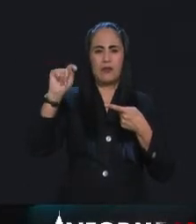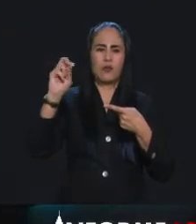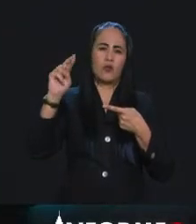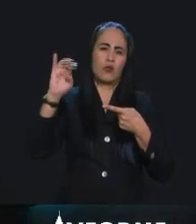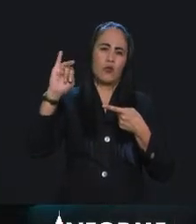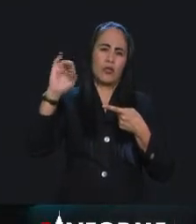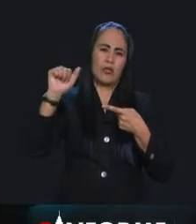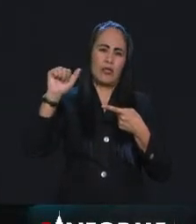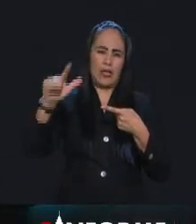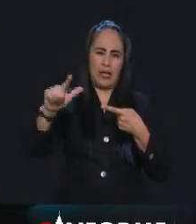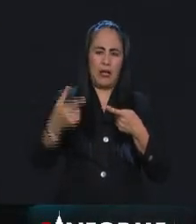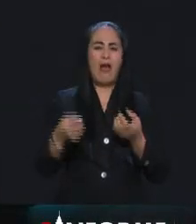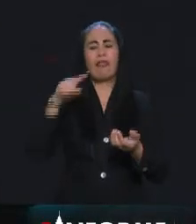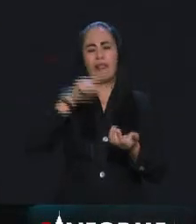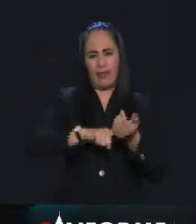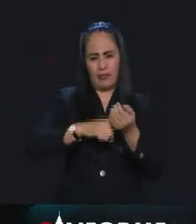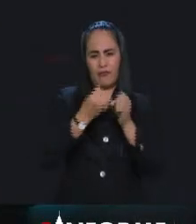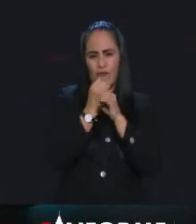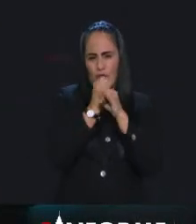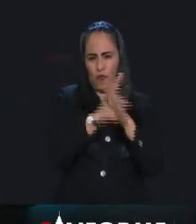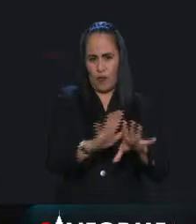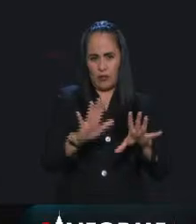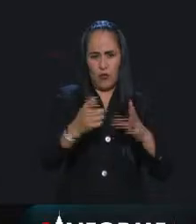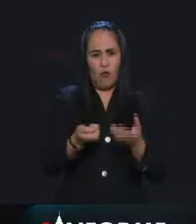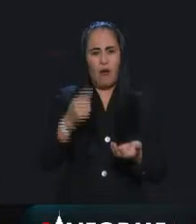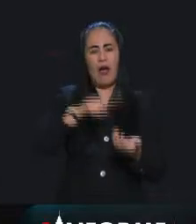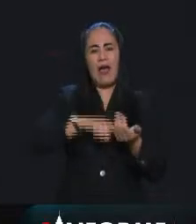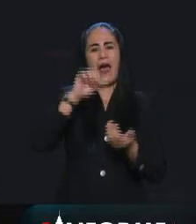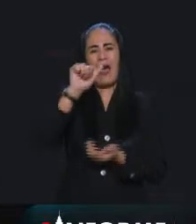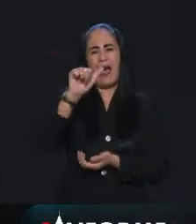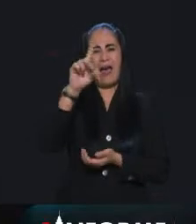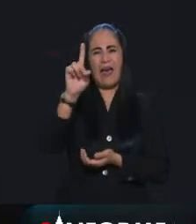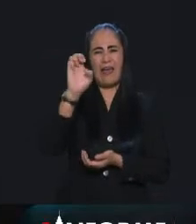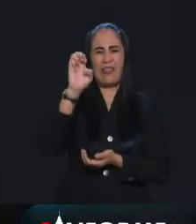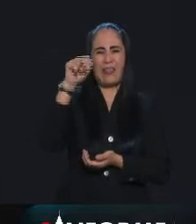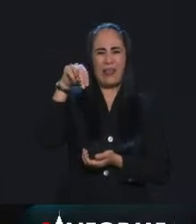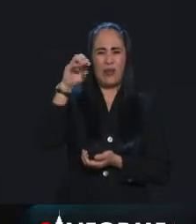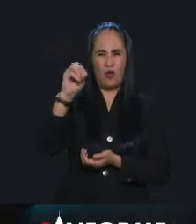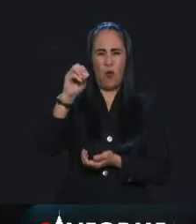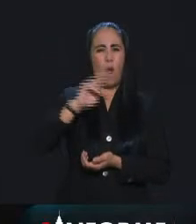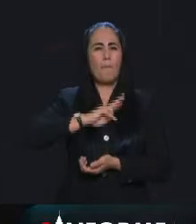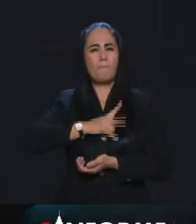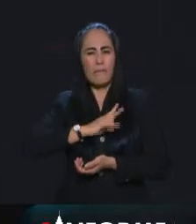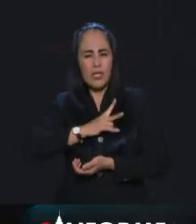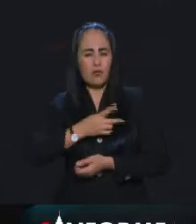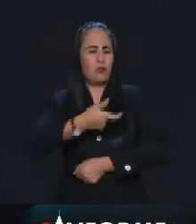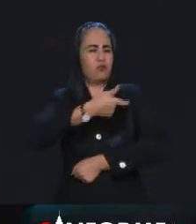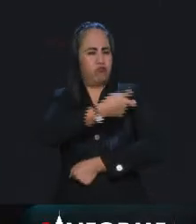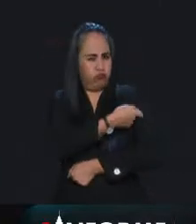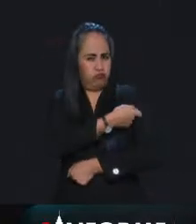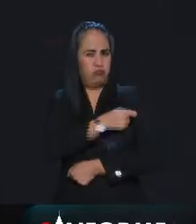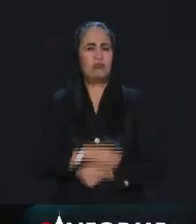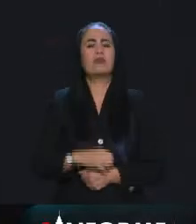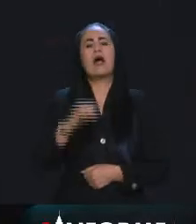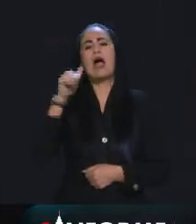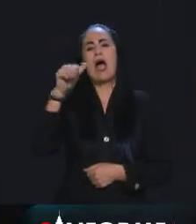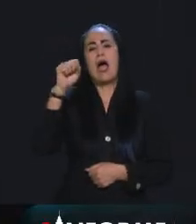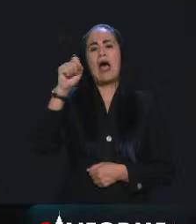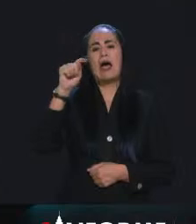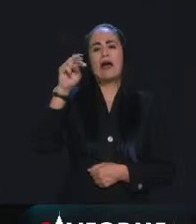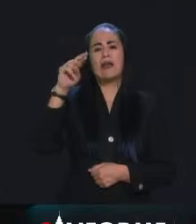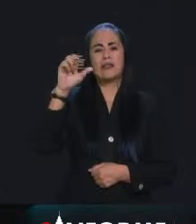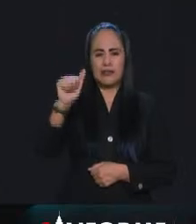un adenovirus y se le inyecta a la gente. Este es el ejemplo de la vacuna de CanSino, de AstraZeneca o de